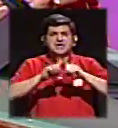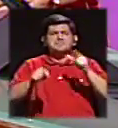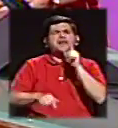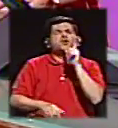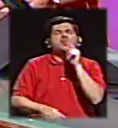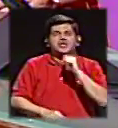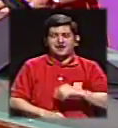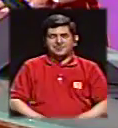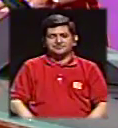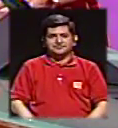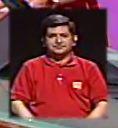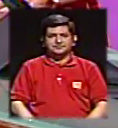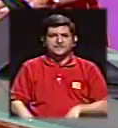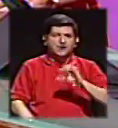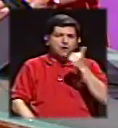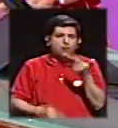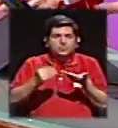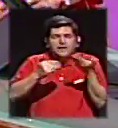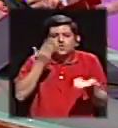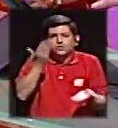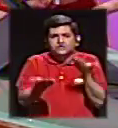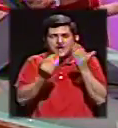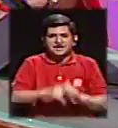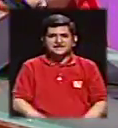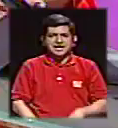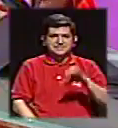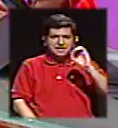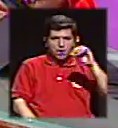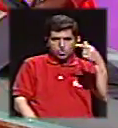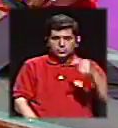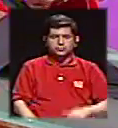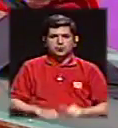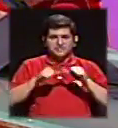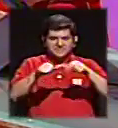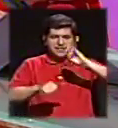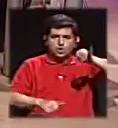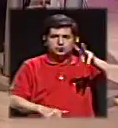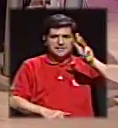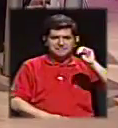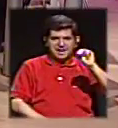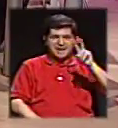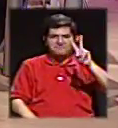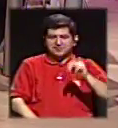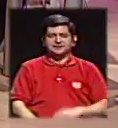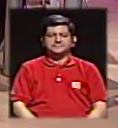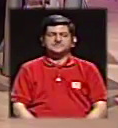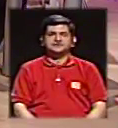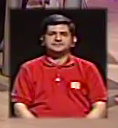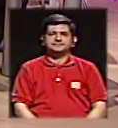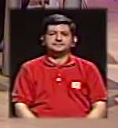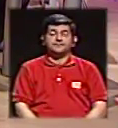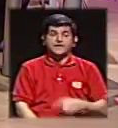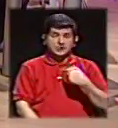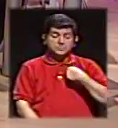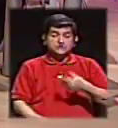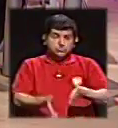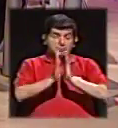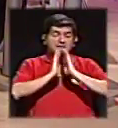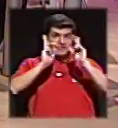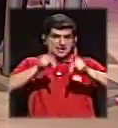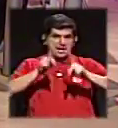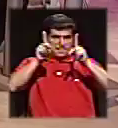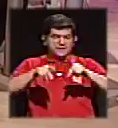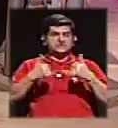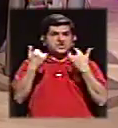Bueno, ¿podríamos decir alguna otra cosa de Guevara para pasar a José María Villalta, que si quisiera tocarlo? Yo incluso pediría, la